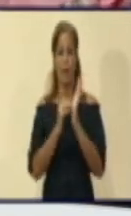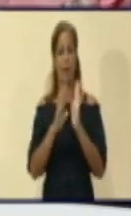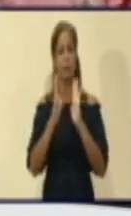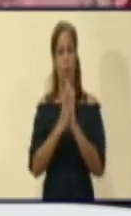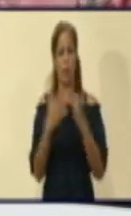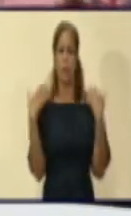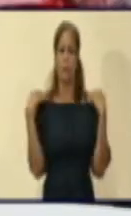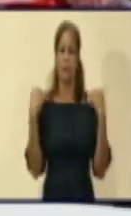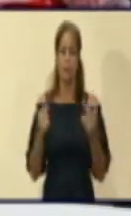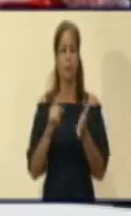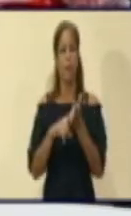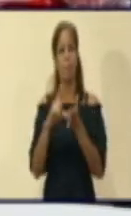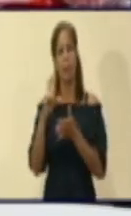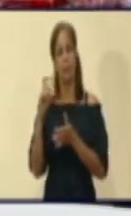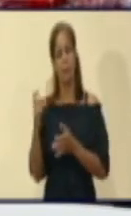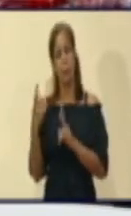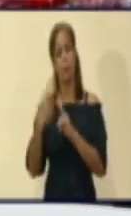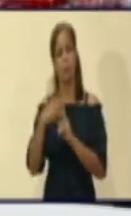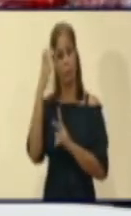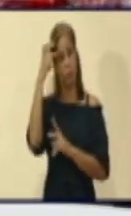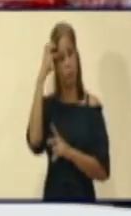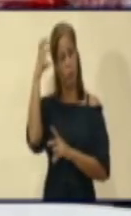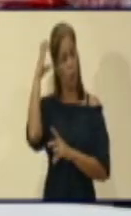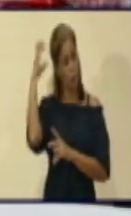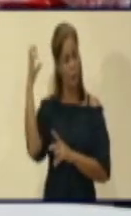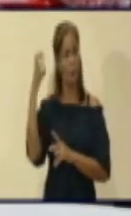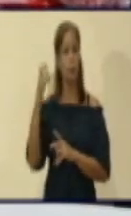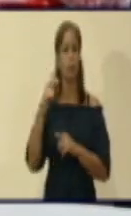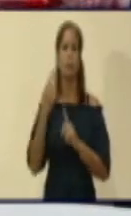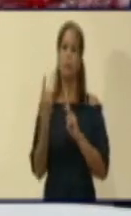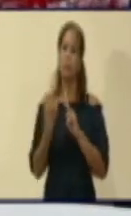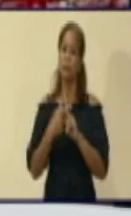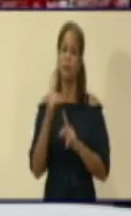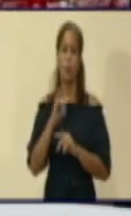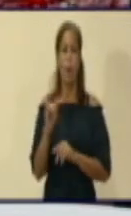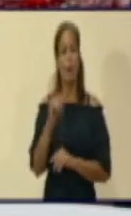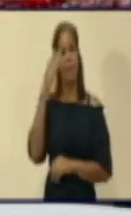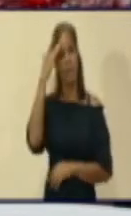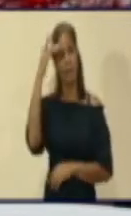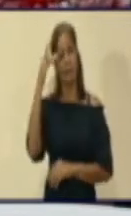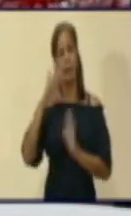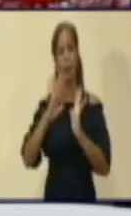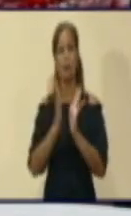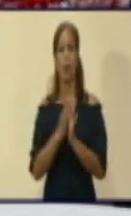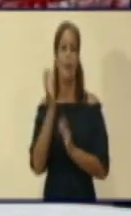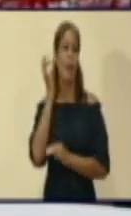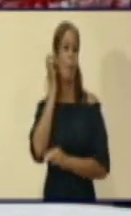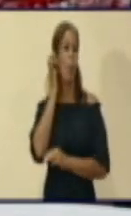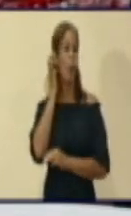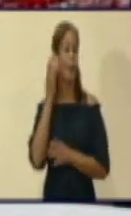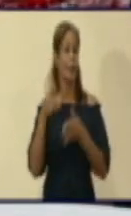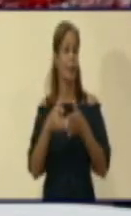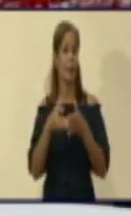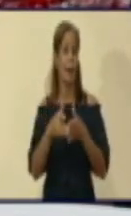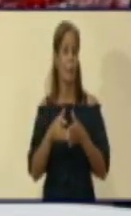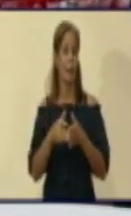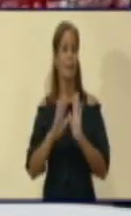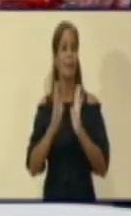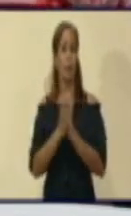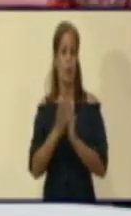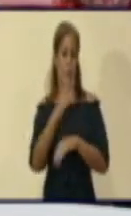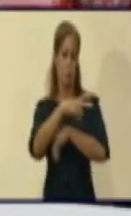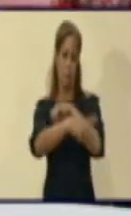y del gobierno. Gracias por la felicitación. Igualmente la hacemos extensiva a todas las mujeres de la mesa y de manera general a todas las mujeres de nuestro país.